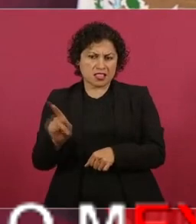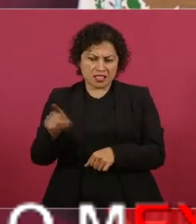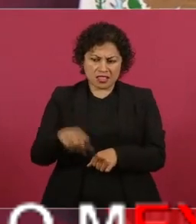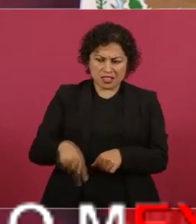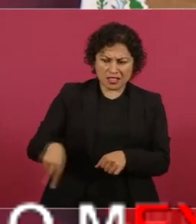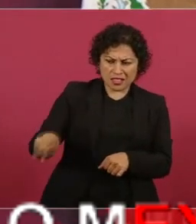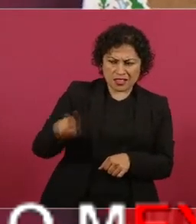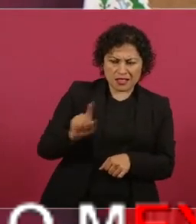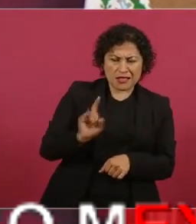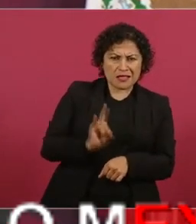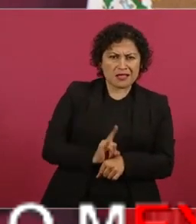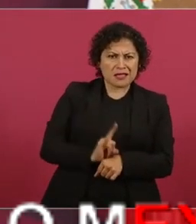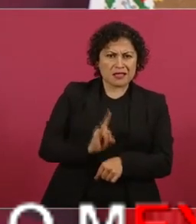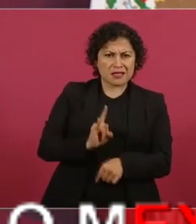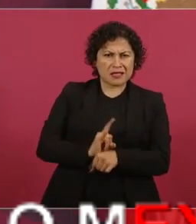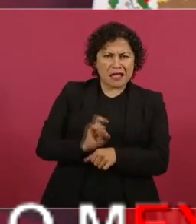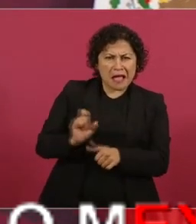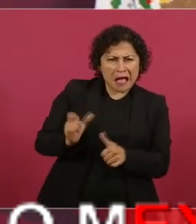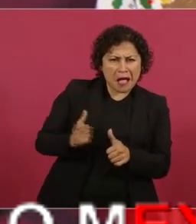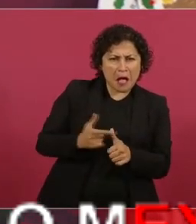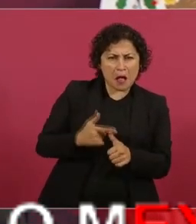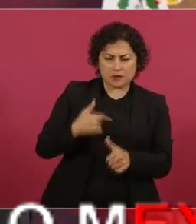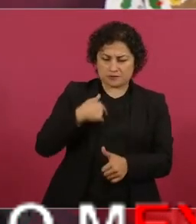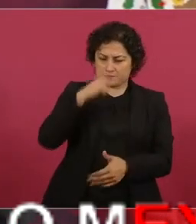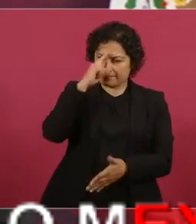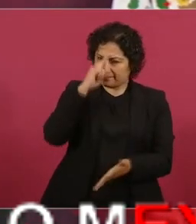sino que ella quiso